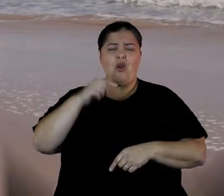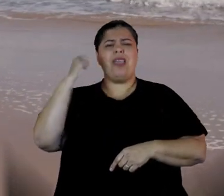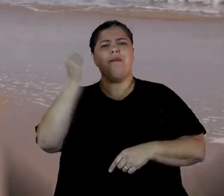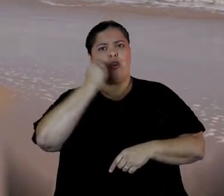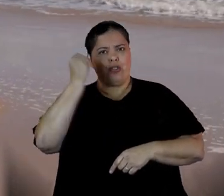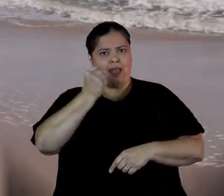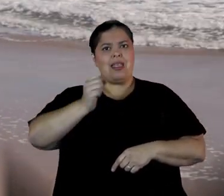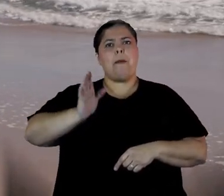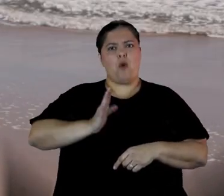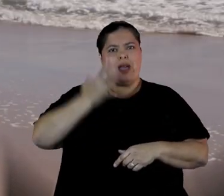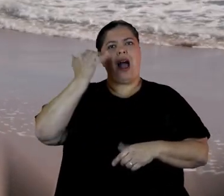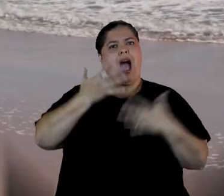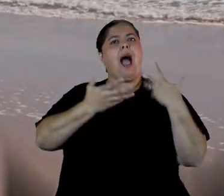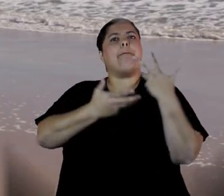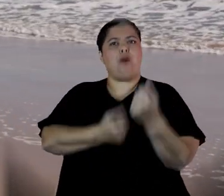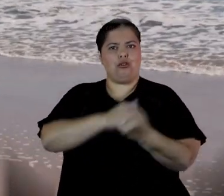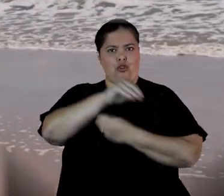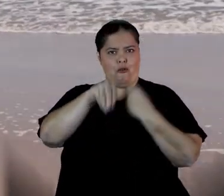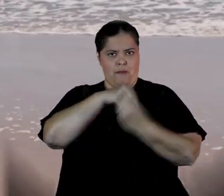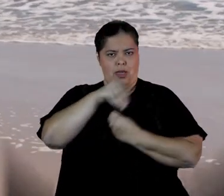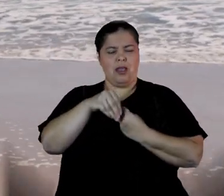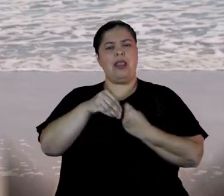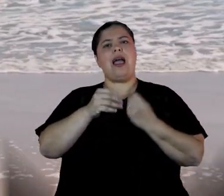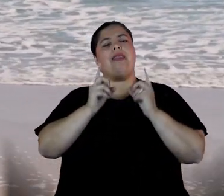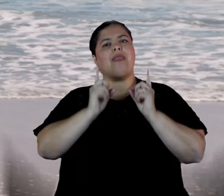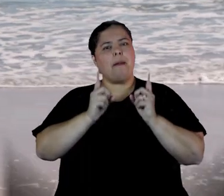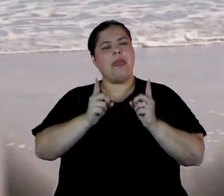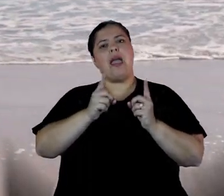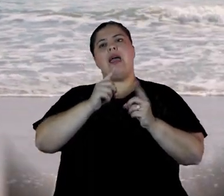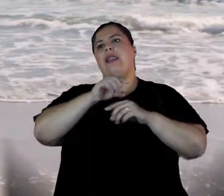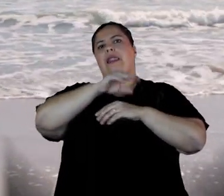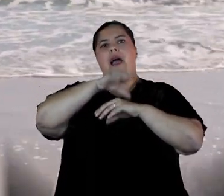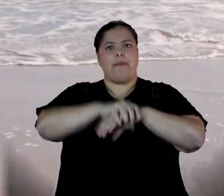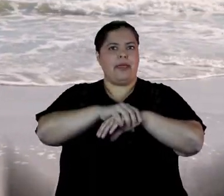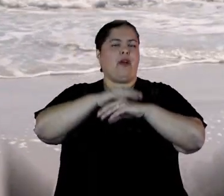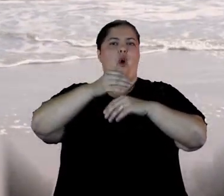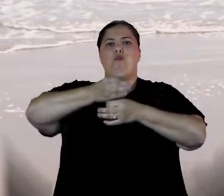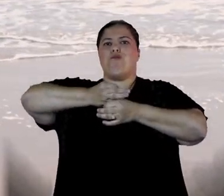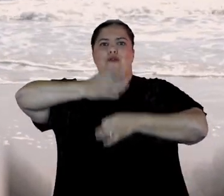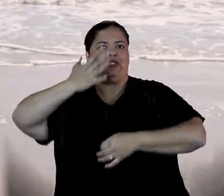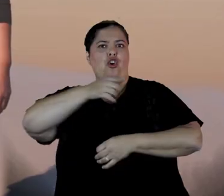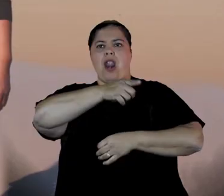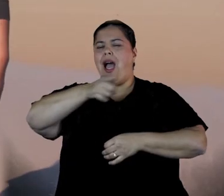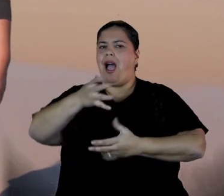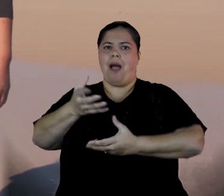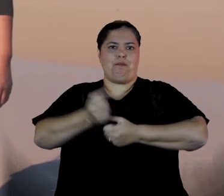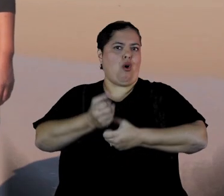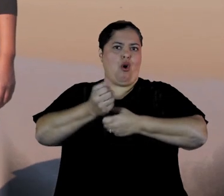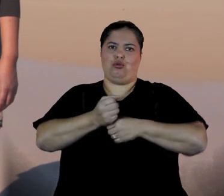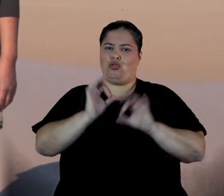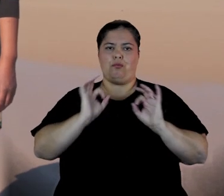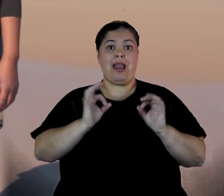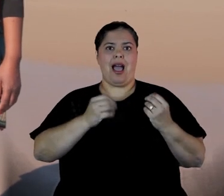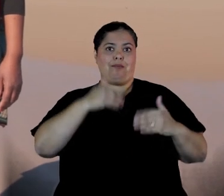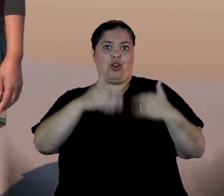su familia, amigas y de profesionales para sostener esos procesos, para poder enfrentar